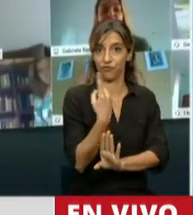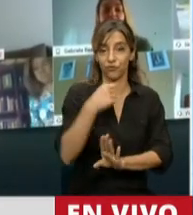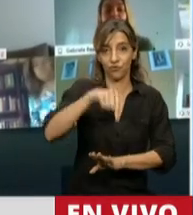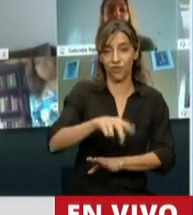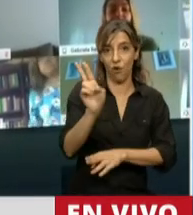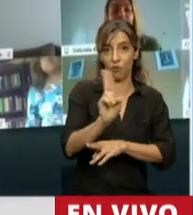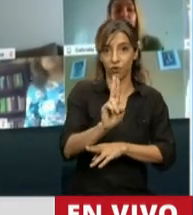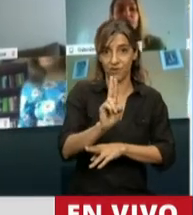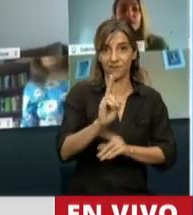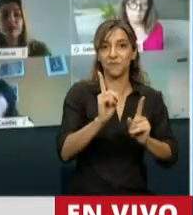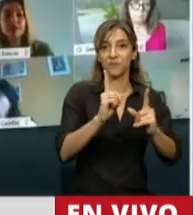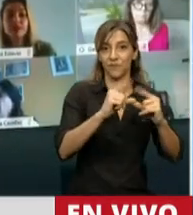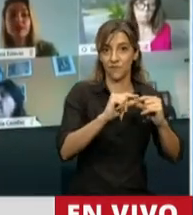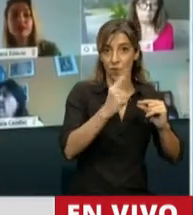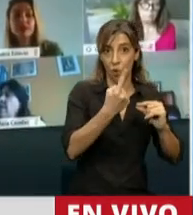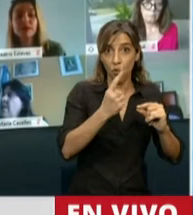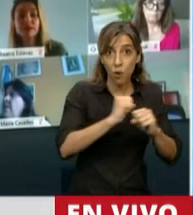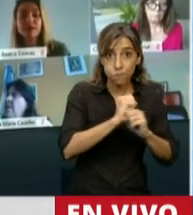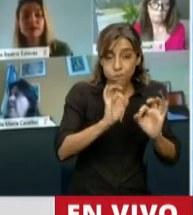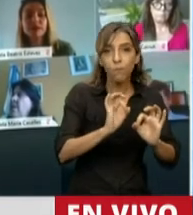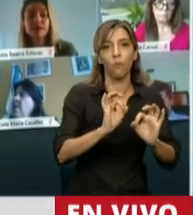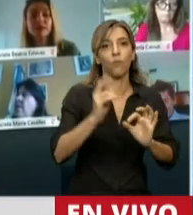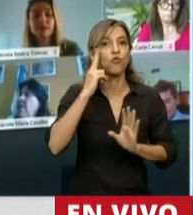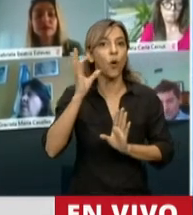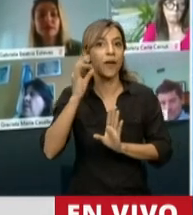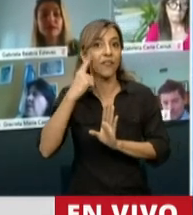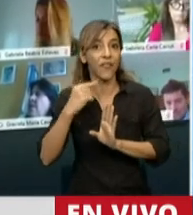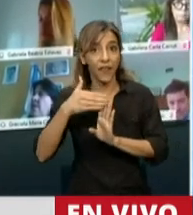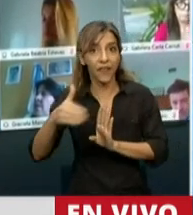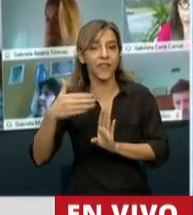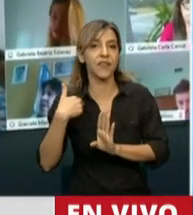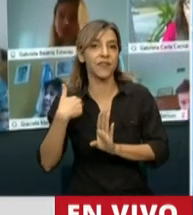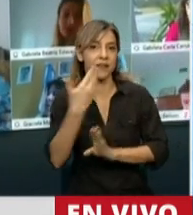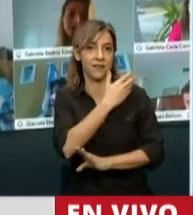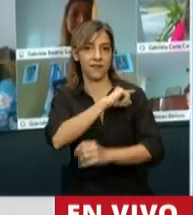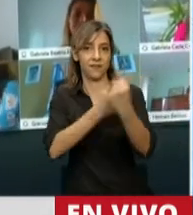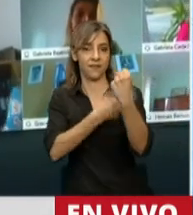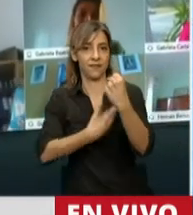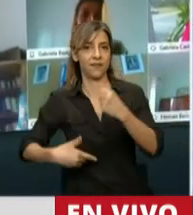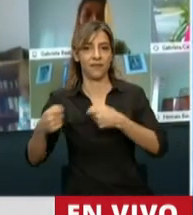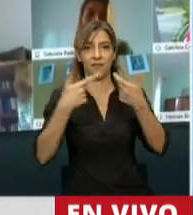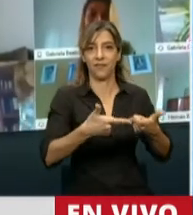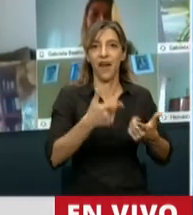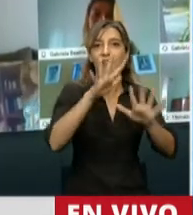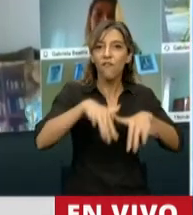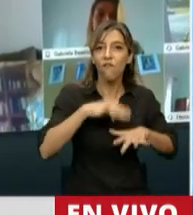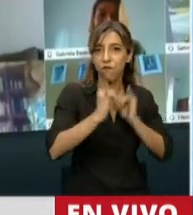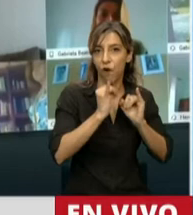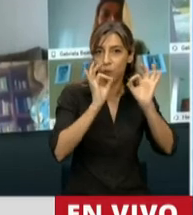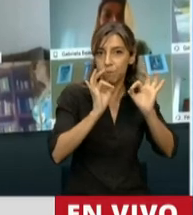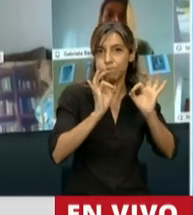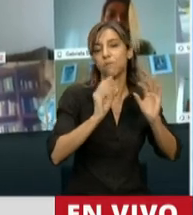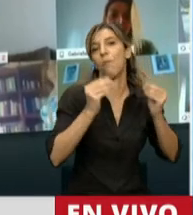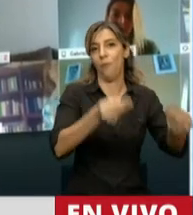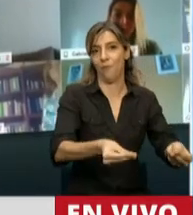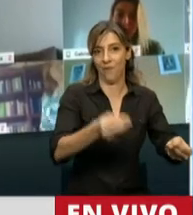primero. Y esto habla del espíritu de control y el respeto democrático al tratamiento de todo